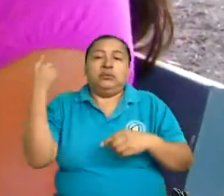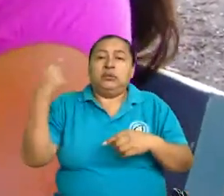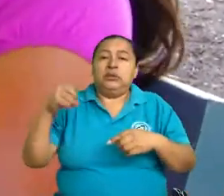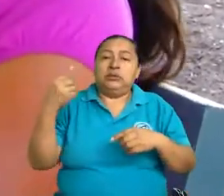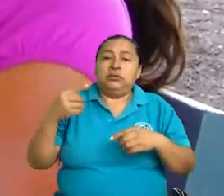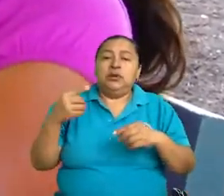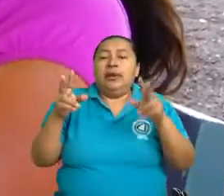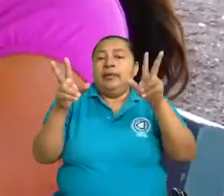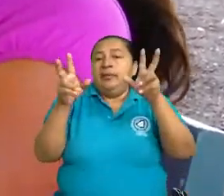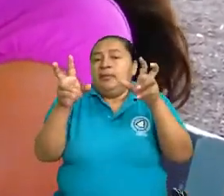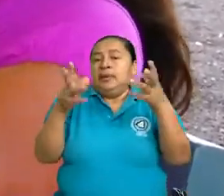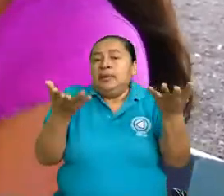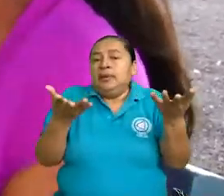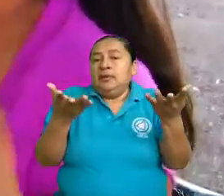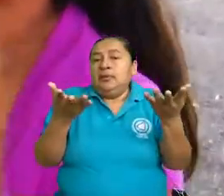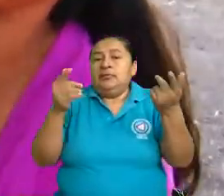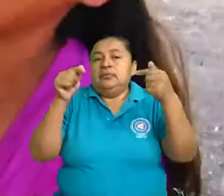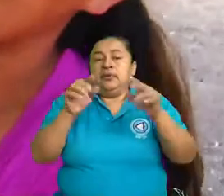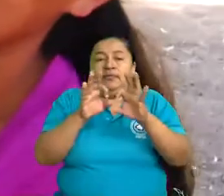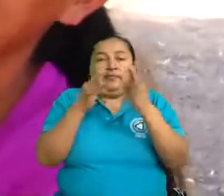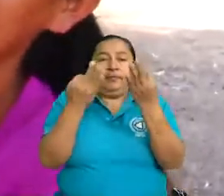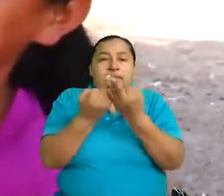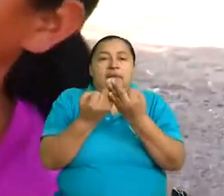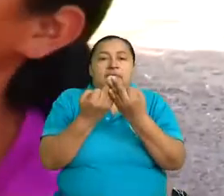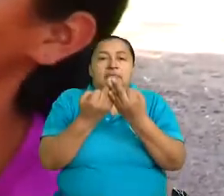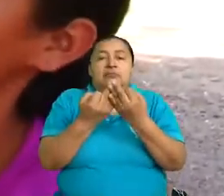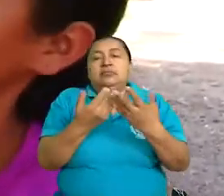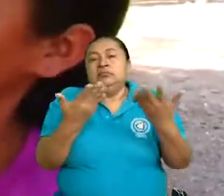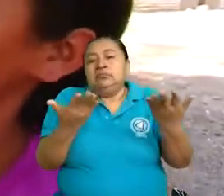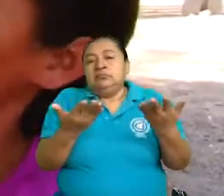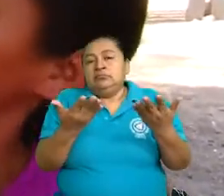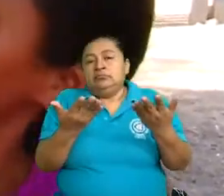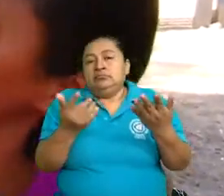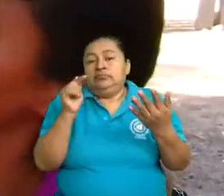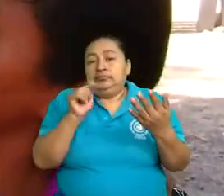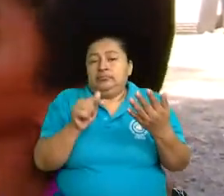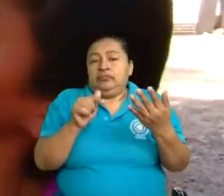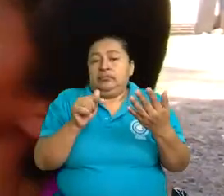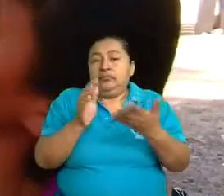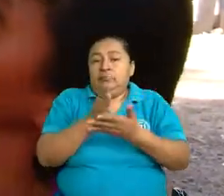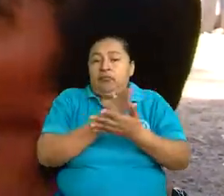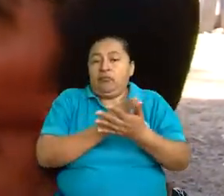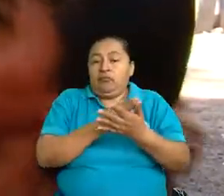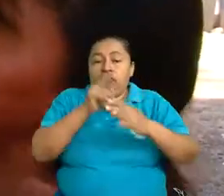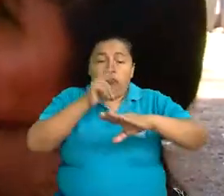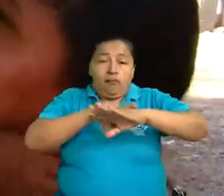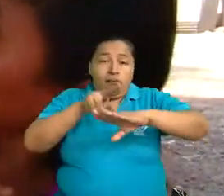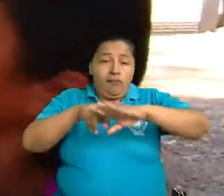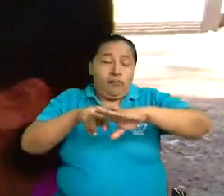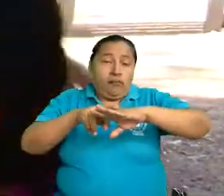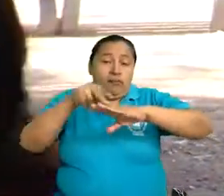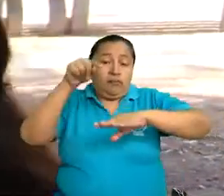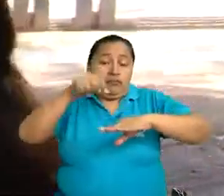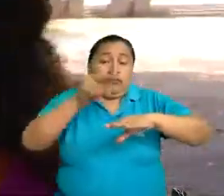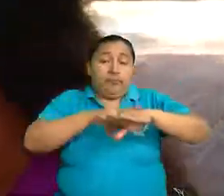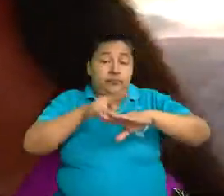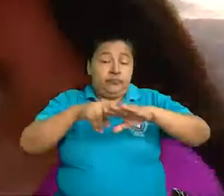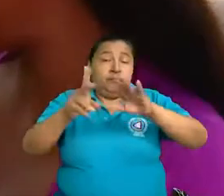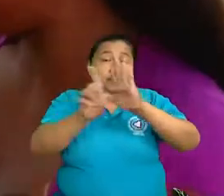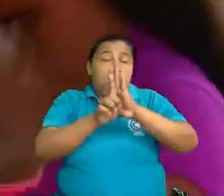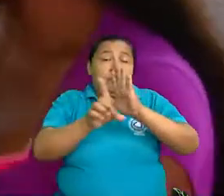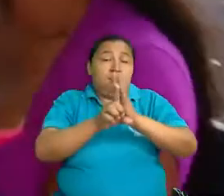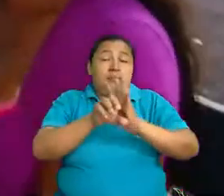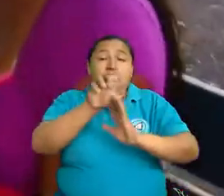en materia de familia. Es decir, esta norma, esta ley del